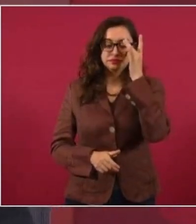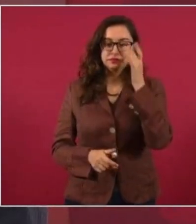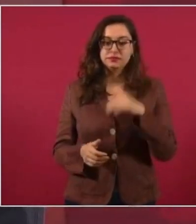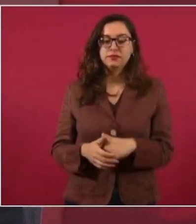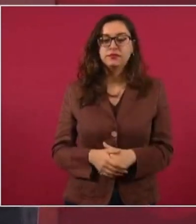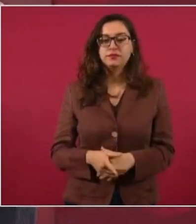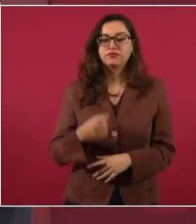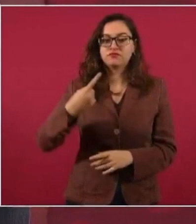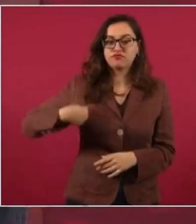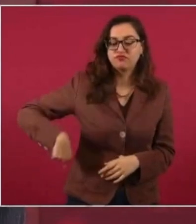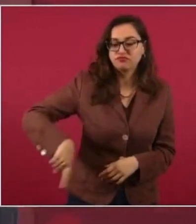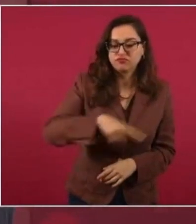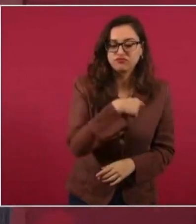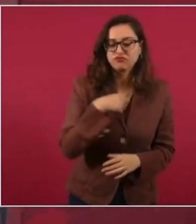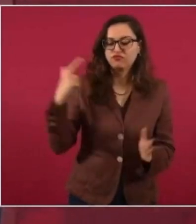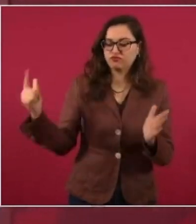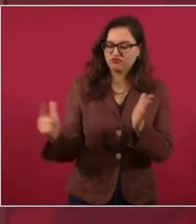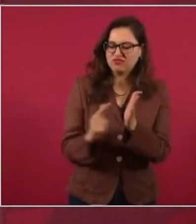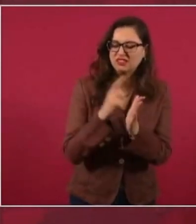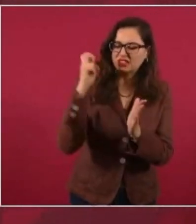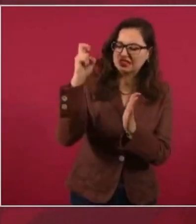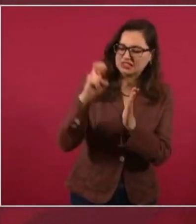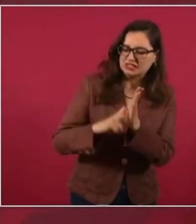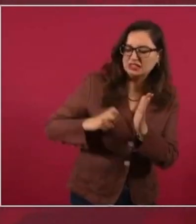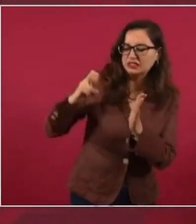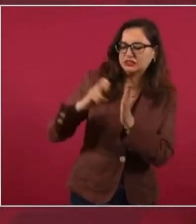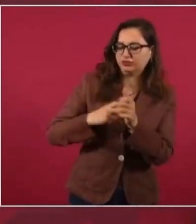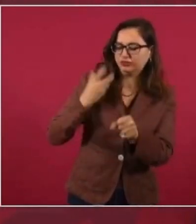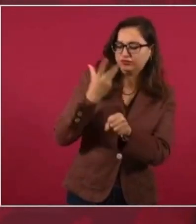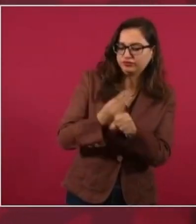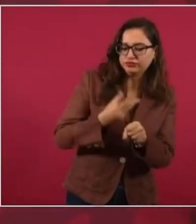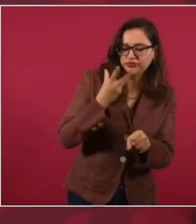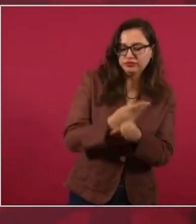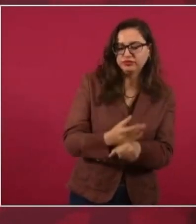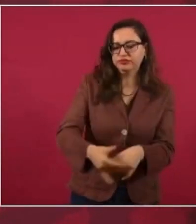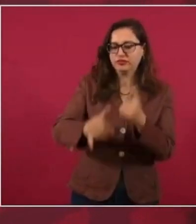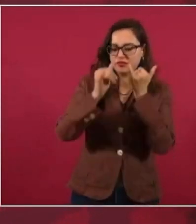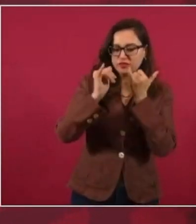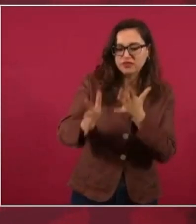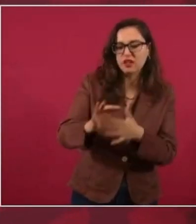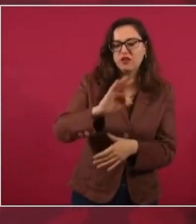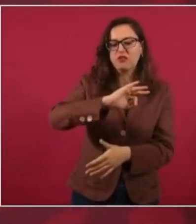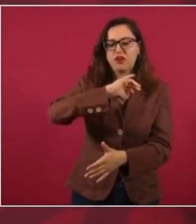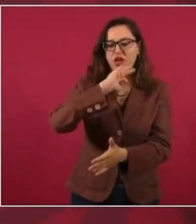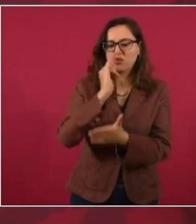como delito este tipo de defraudación fiscal?